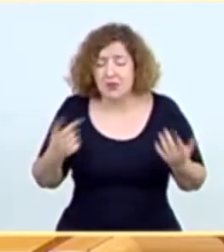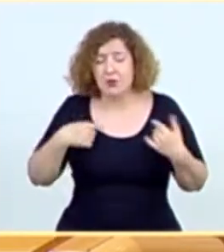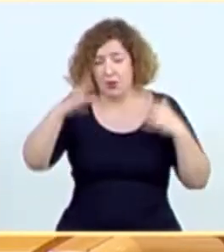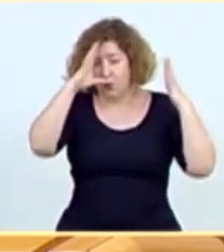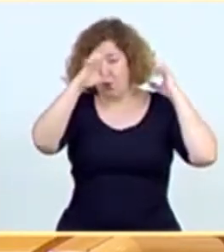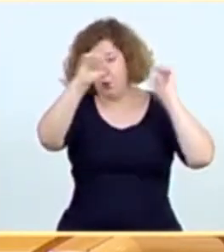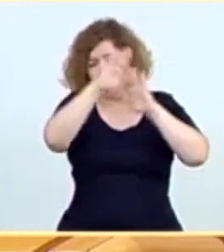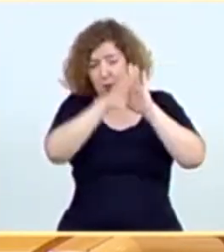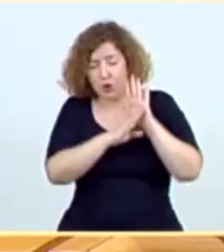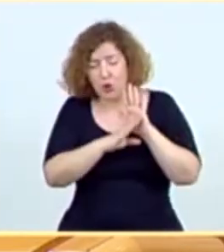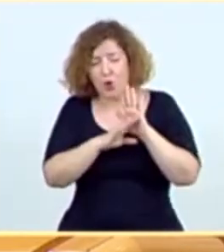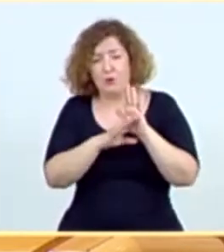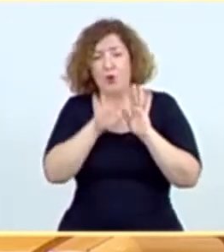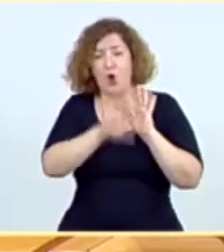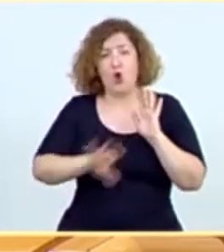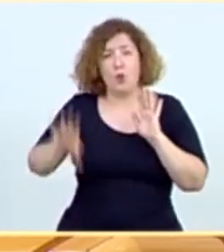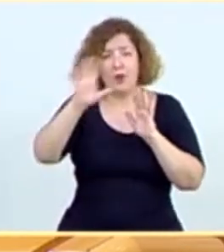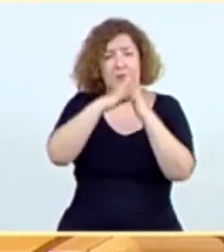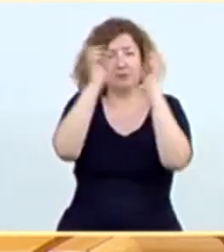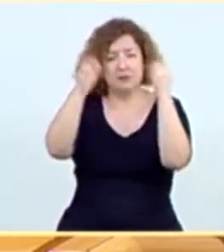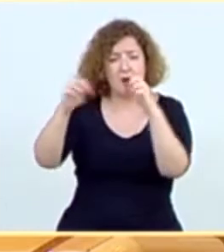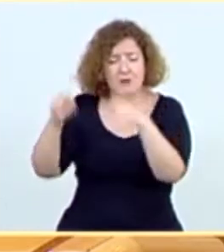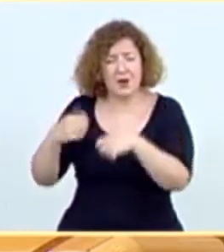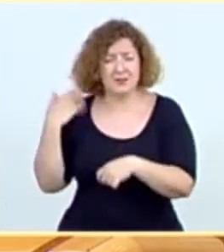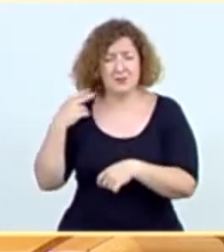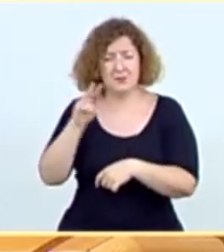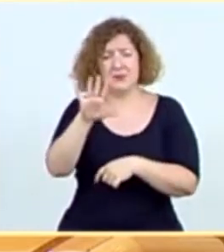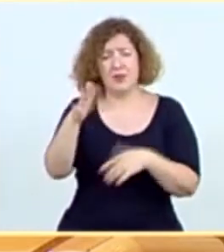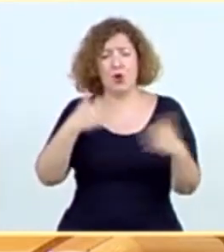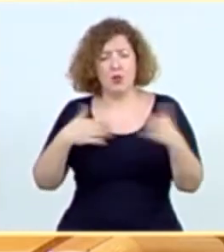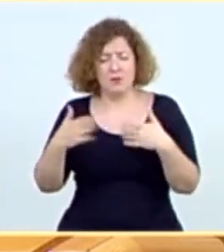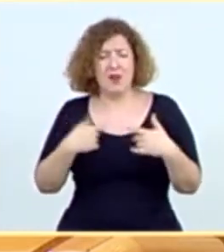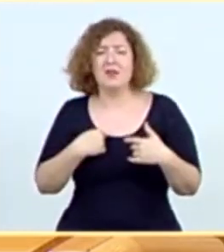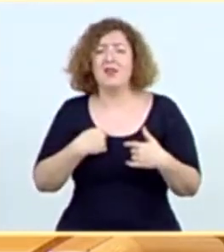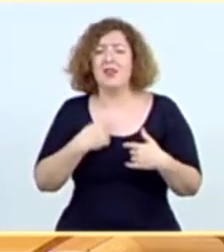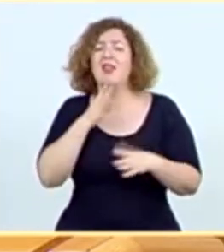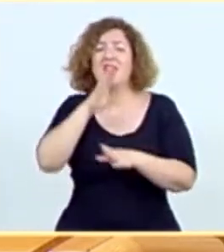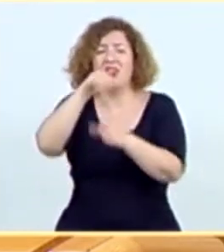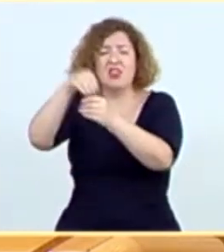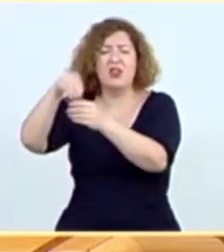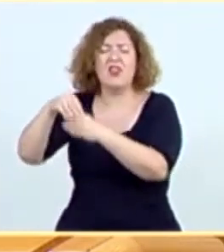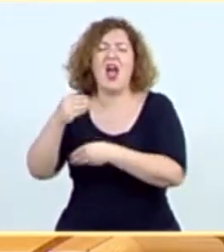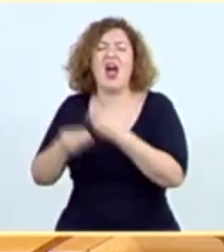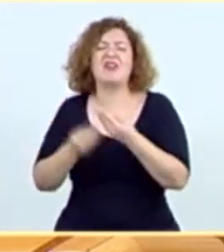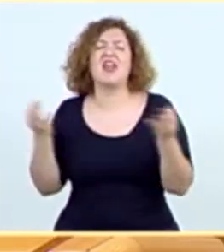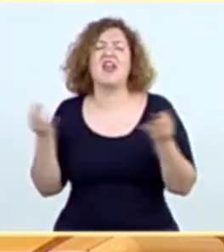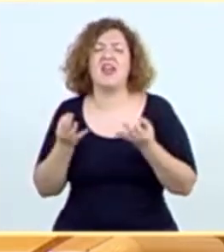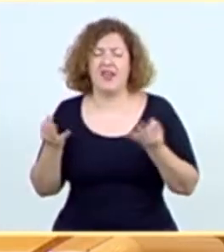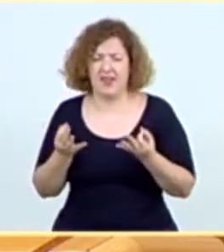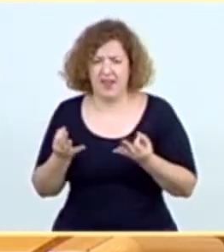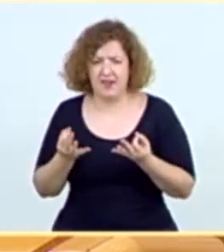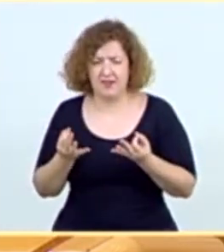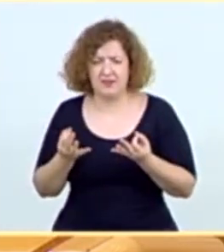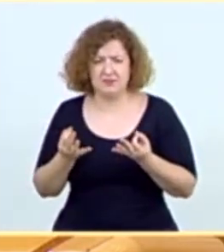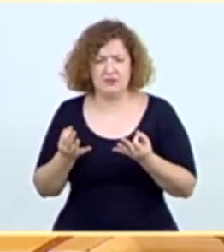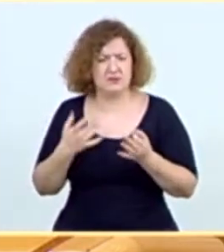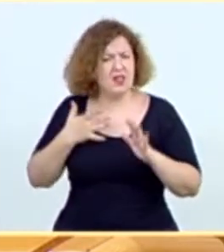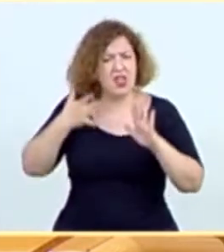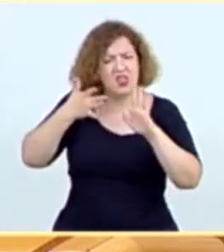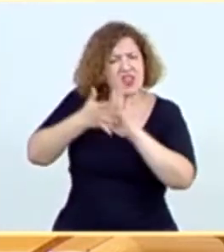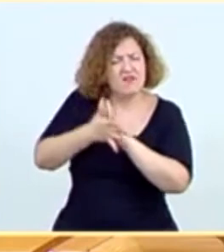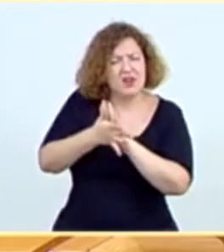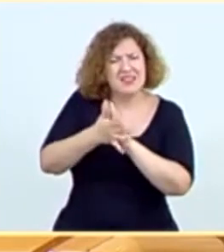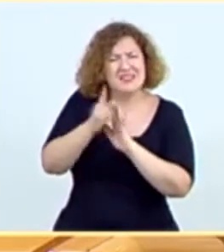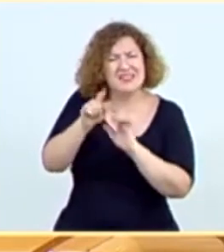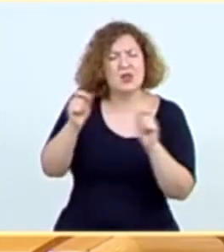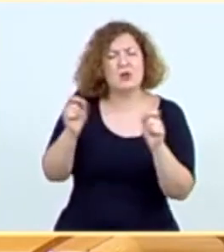acordamos con las comunidades autónomas el 5 de marzo y ya dijimos lo que había que hacer en las residencias de ancianos. Tenemos en el momento una definición muy estricta de